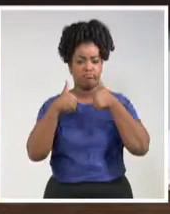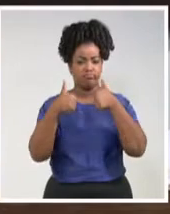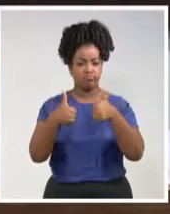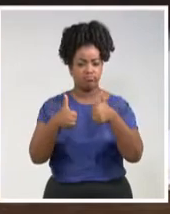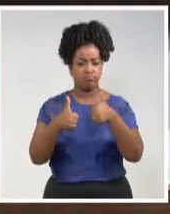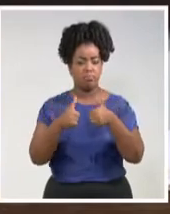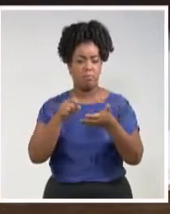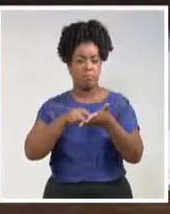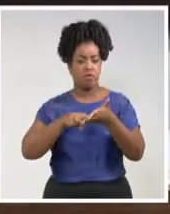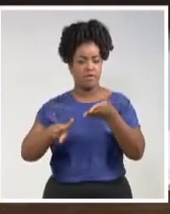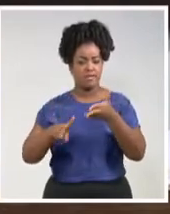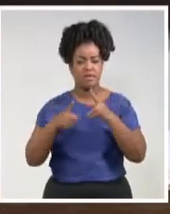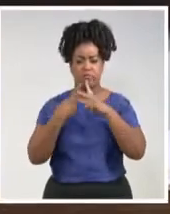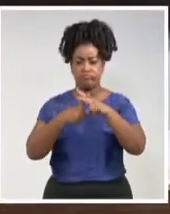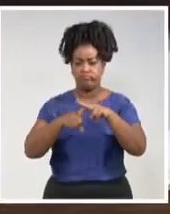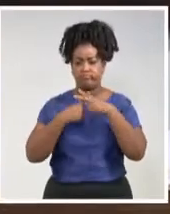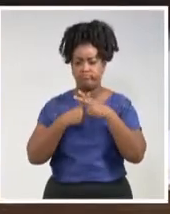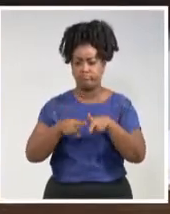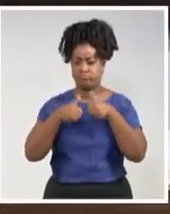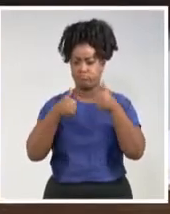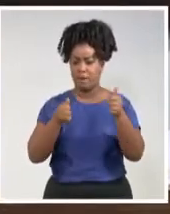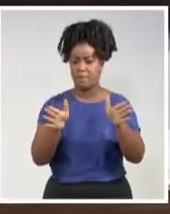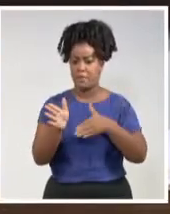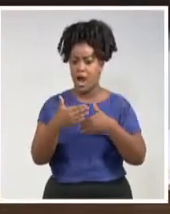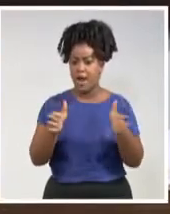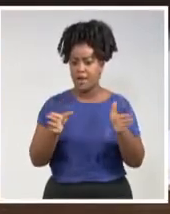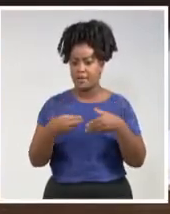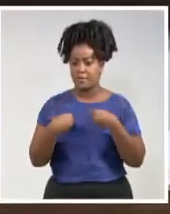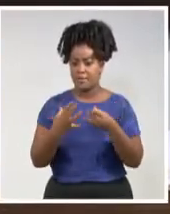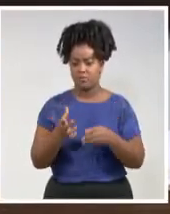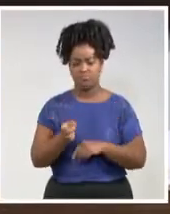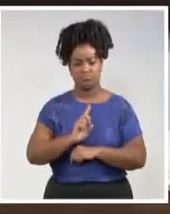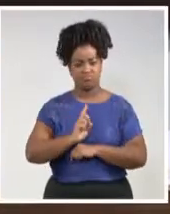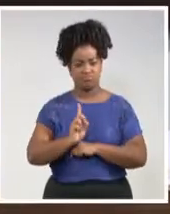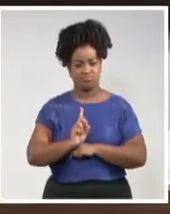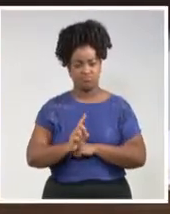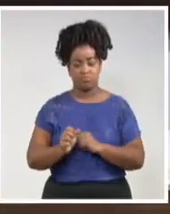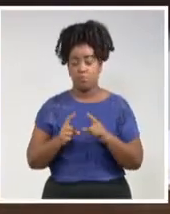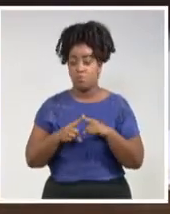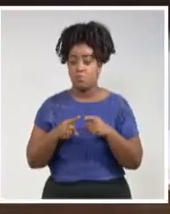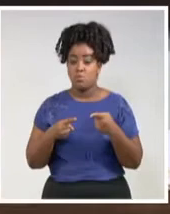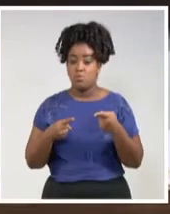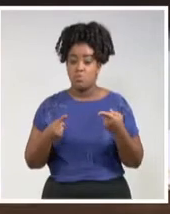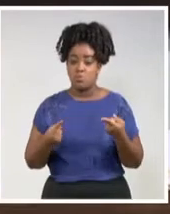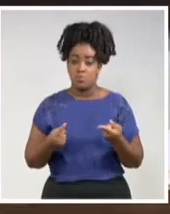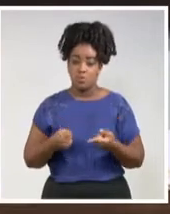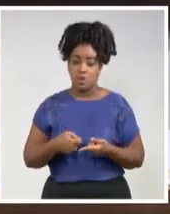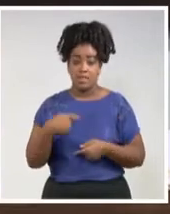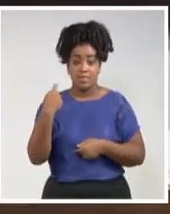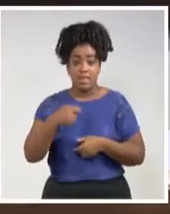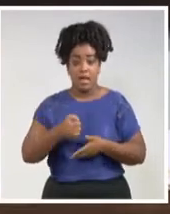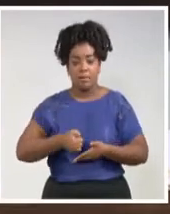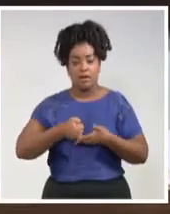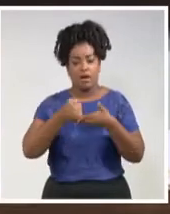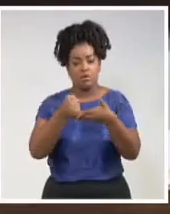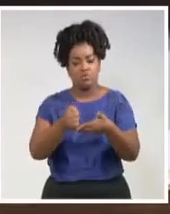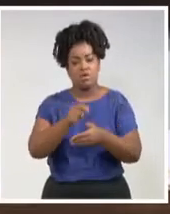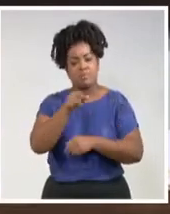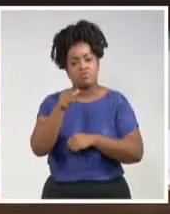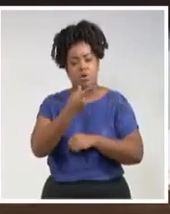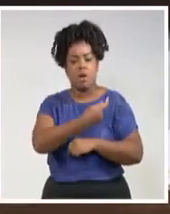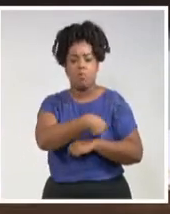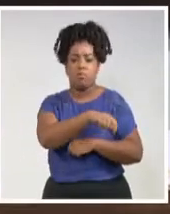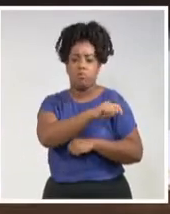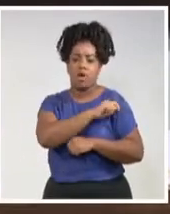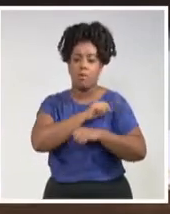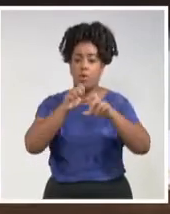que diga que se pueda desentender este asunto. Primero, porque esto va dirigido a personas, a cubanos, a lo largo y